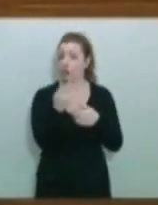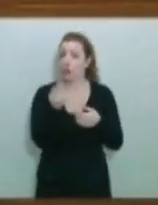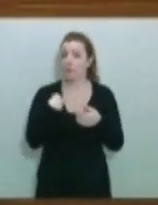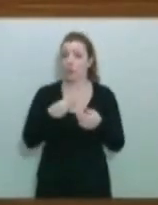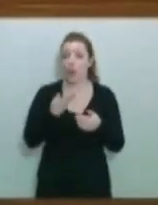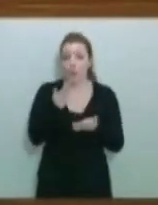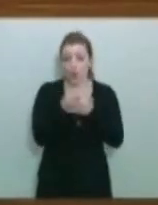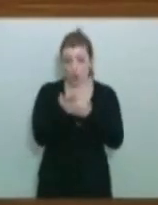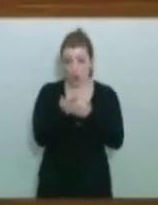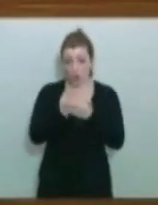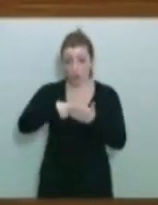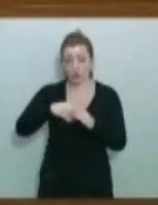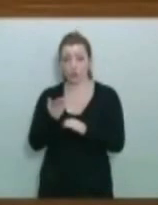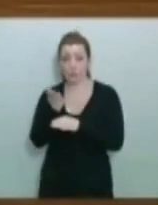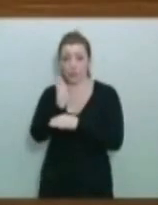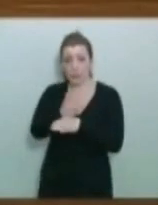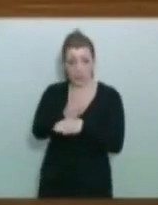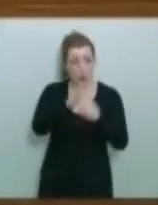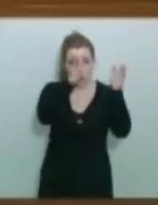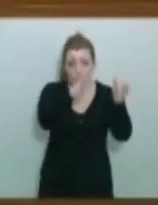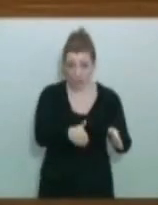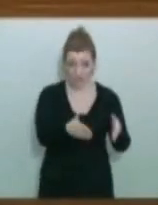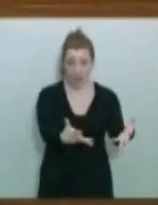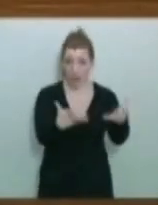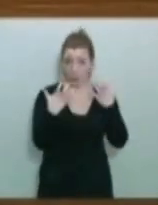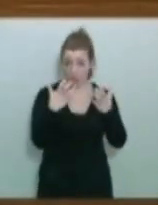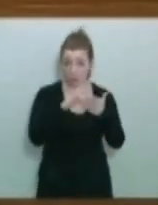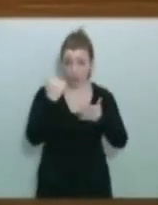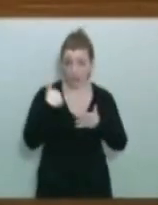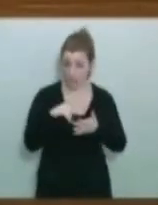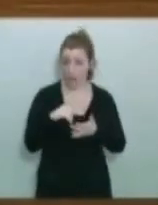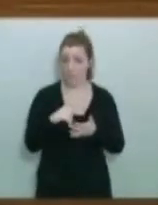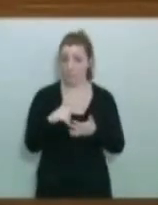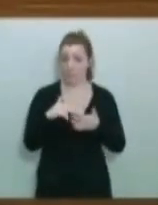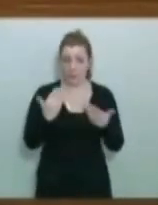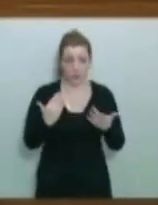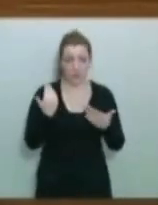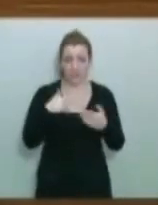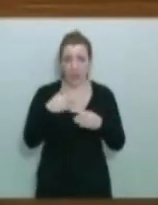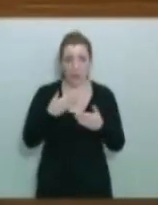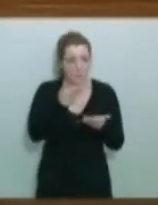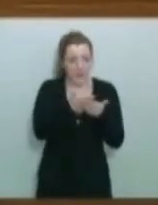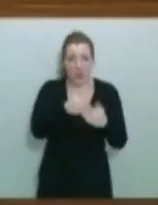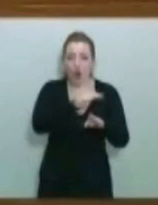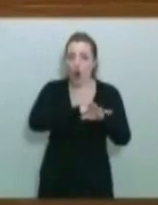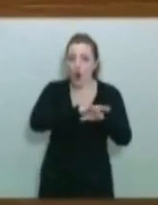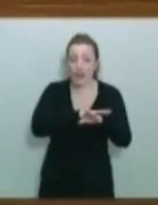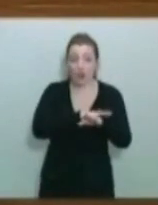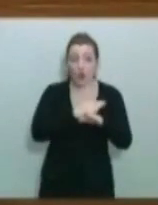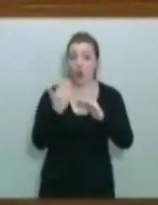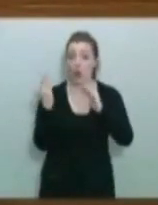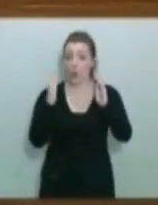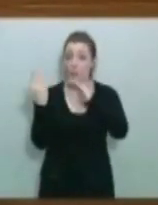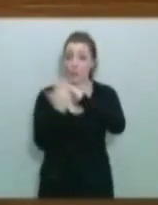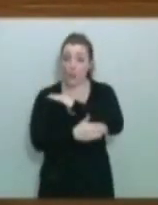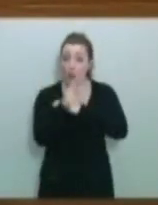presentamos, y ustedes, repito, aprobaron, apoyaron, se instó ya al Gobierno a convocar en el plazo de dos meses el Consejo Forestal